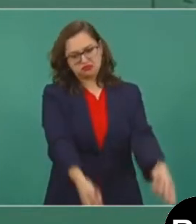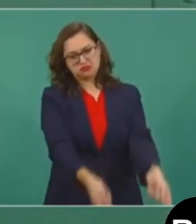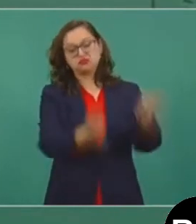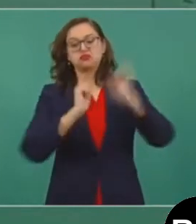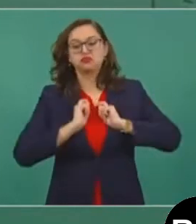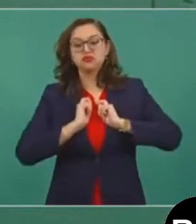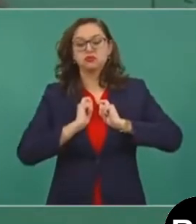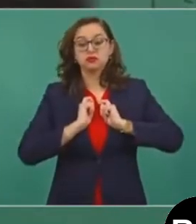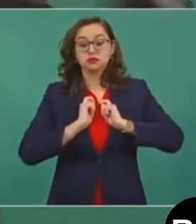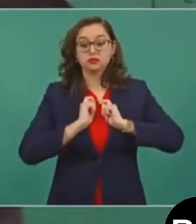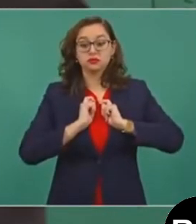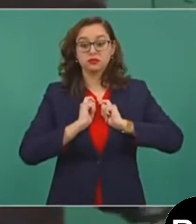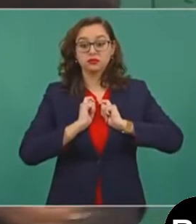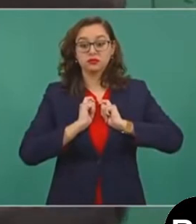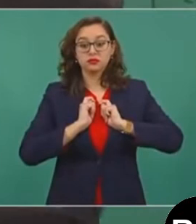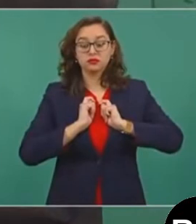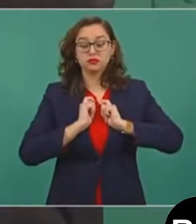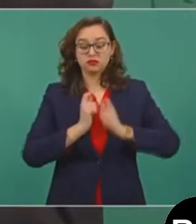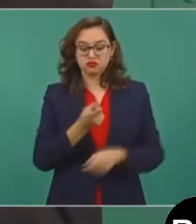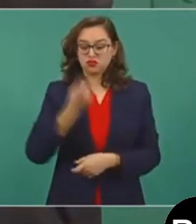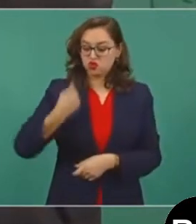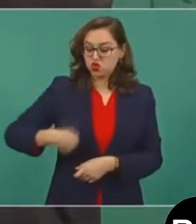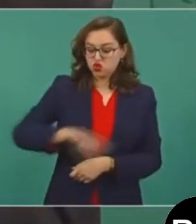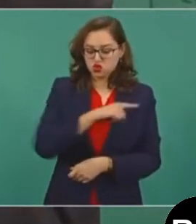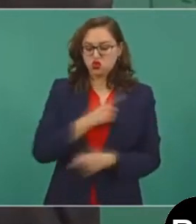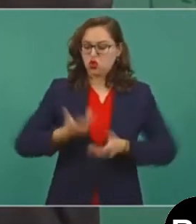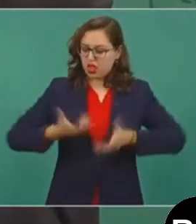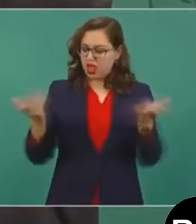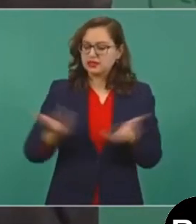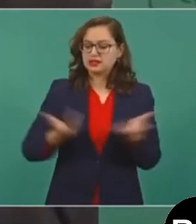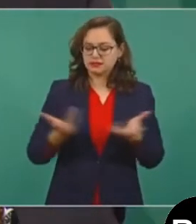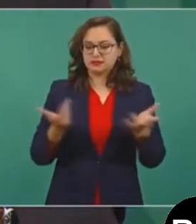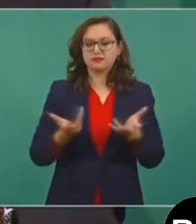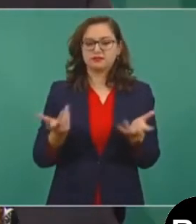la vamos a manejar nosotros, la empresa. O